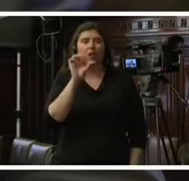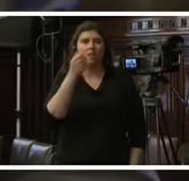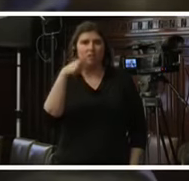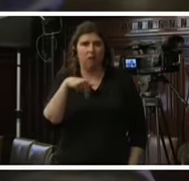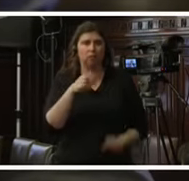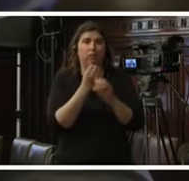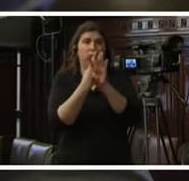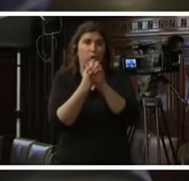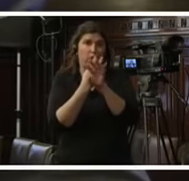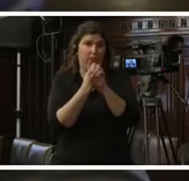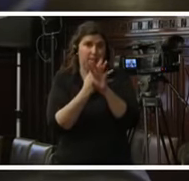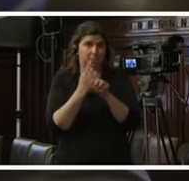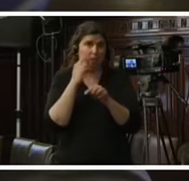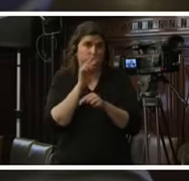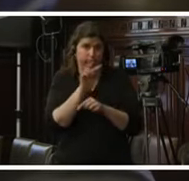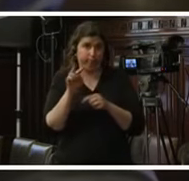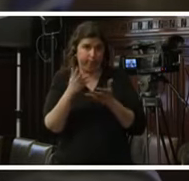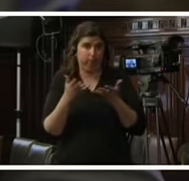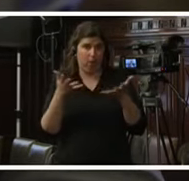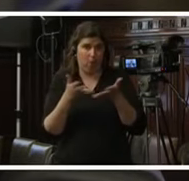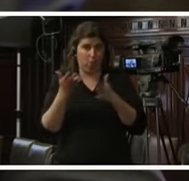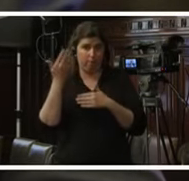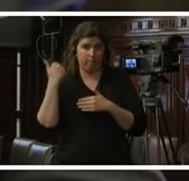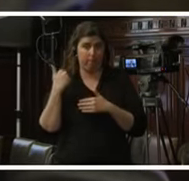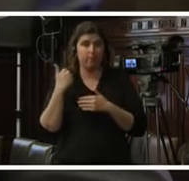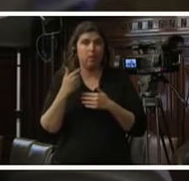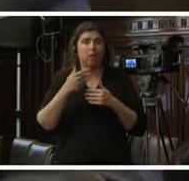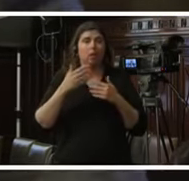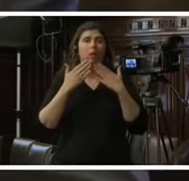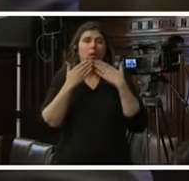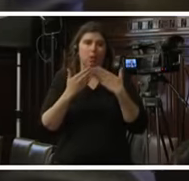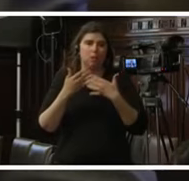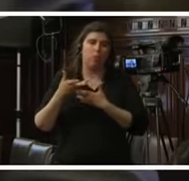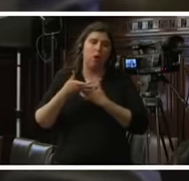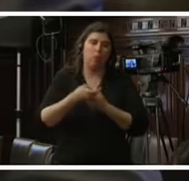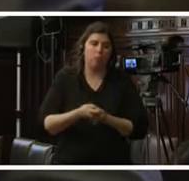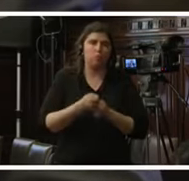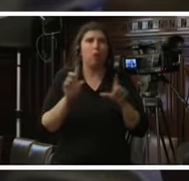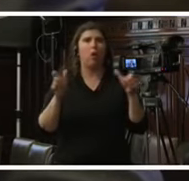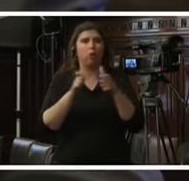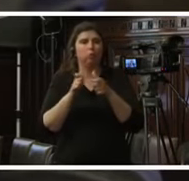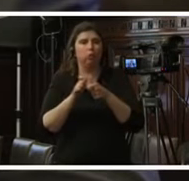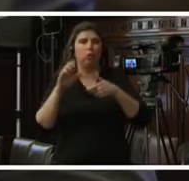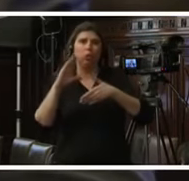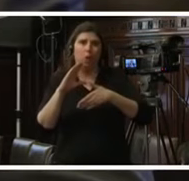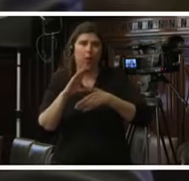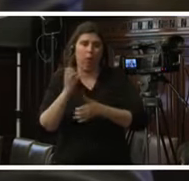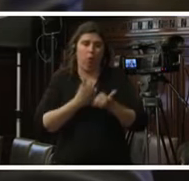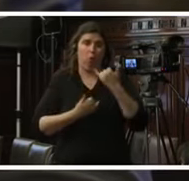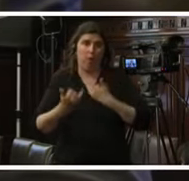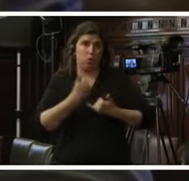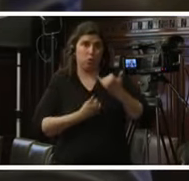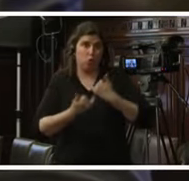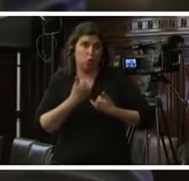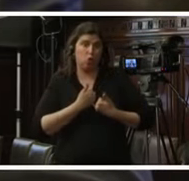videoconferencia apreciamos mucho lo que aportan a la comisión interamericana en este entendido de que no estamos